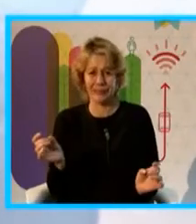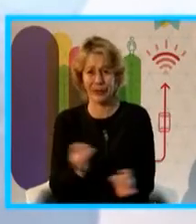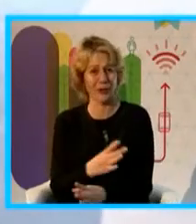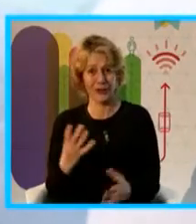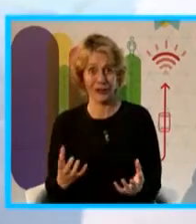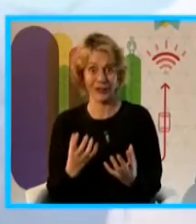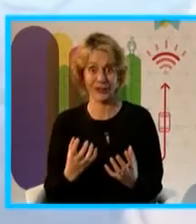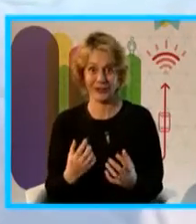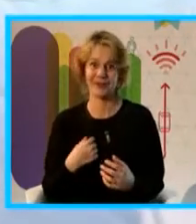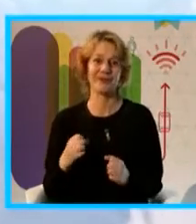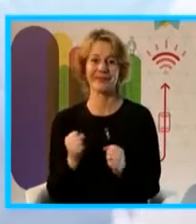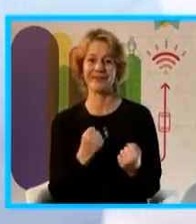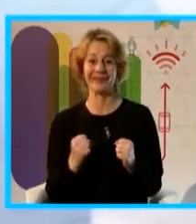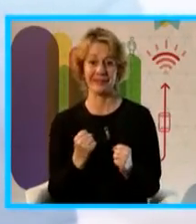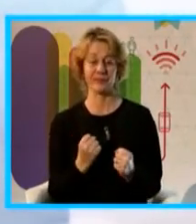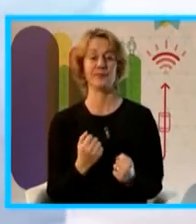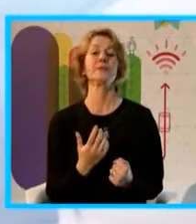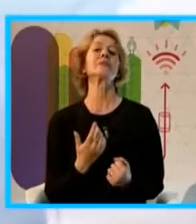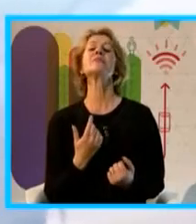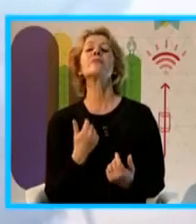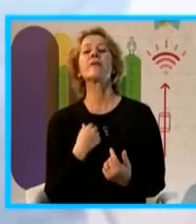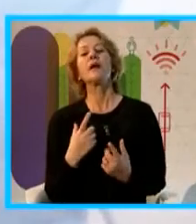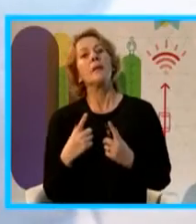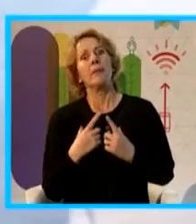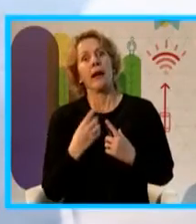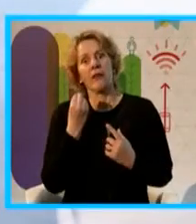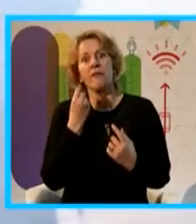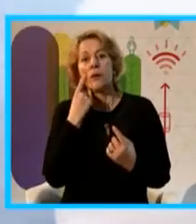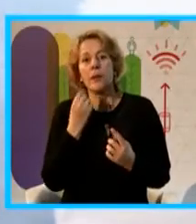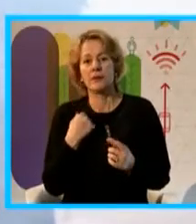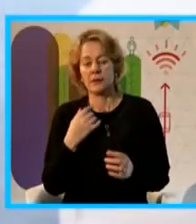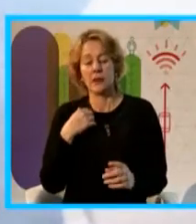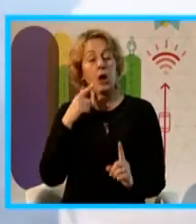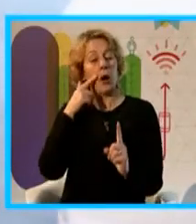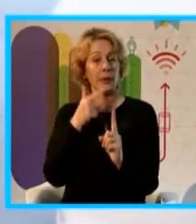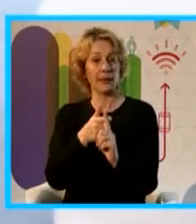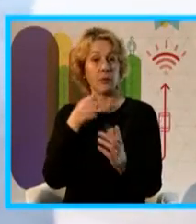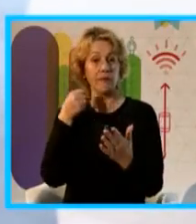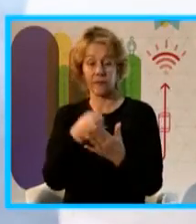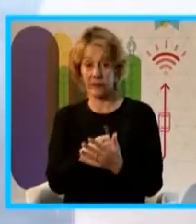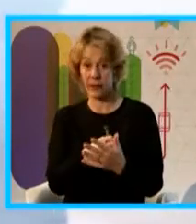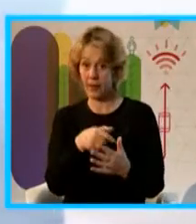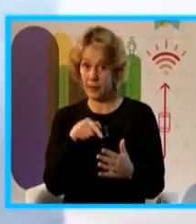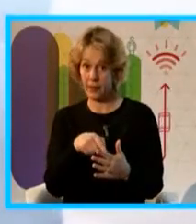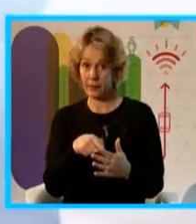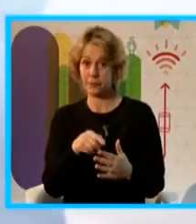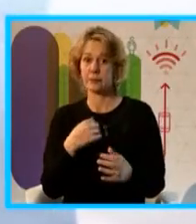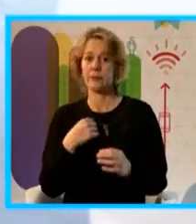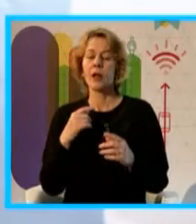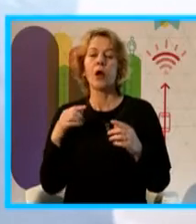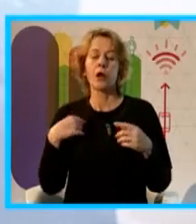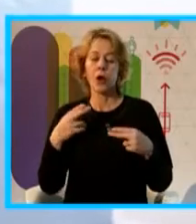esperando lo que va a suceder. El objetivo final de esto es conectar nuevos